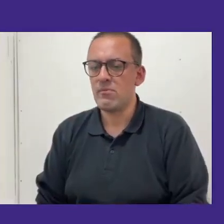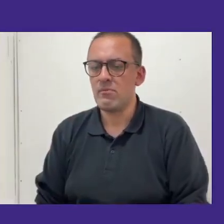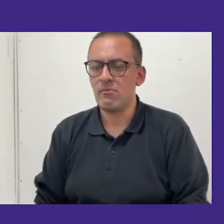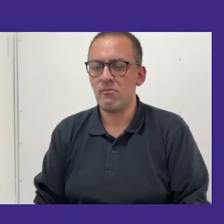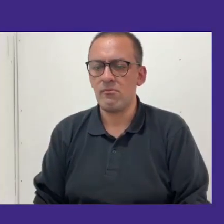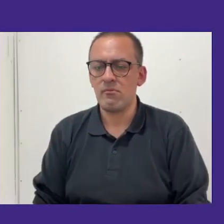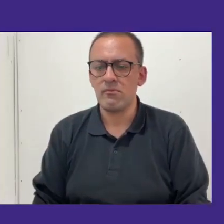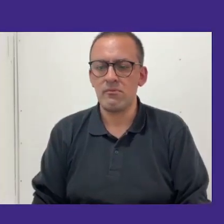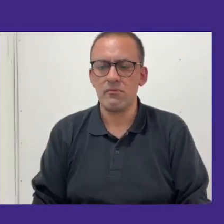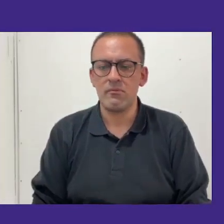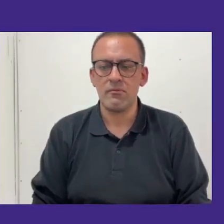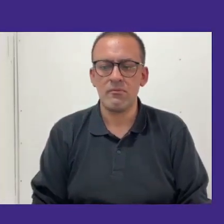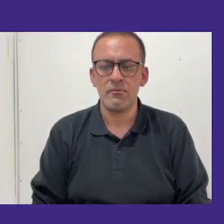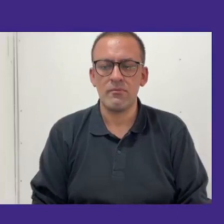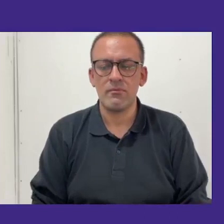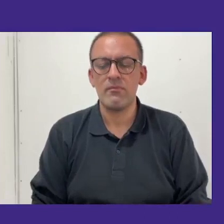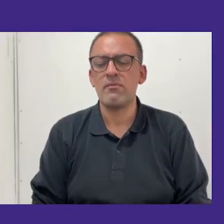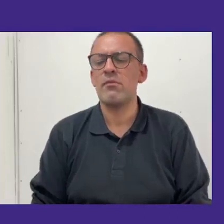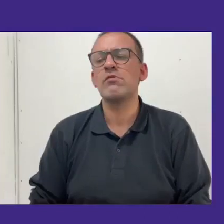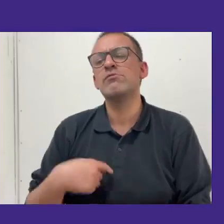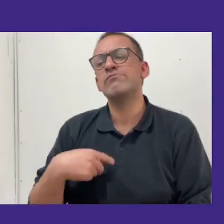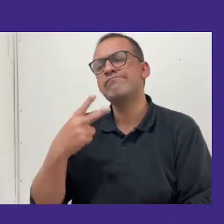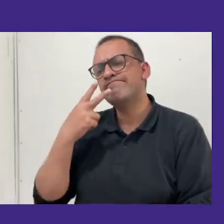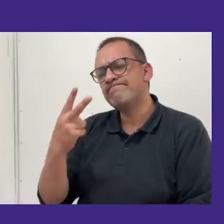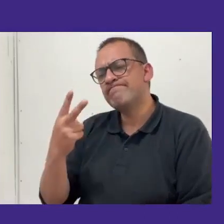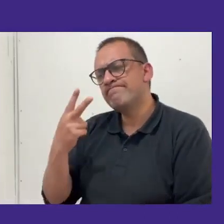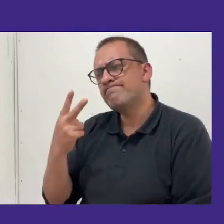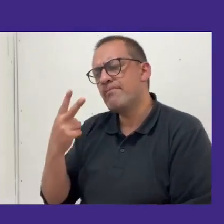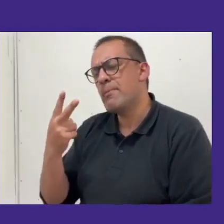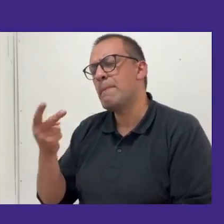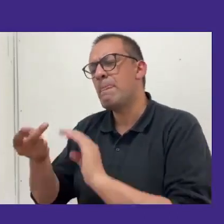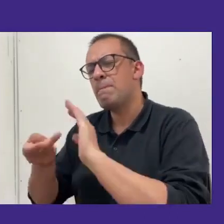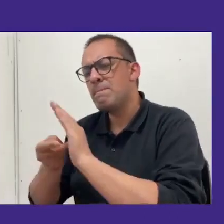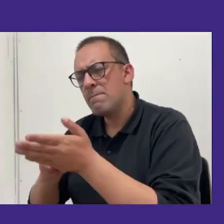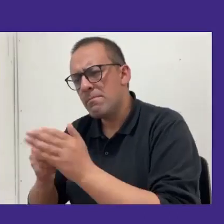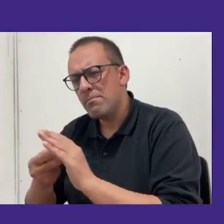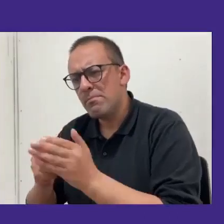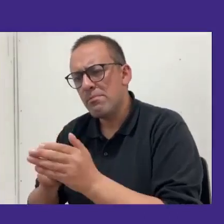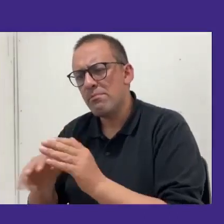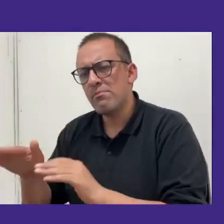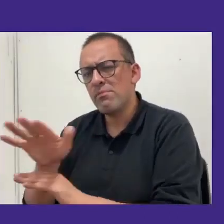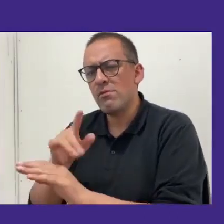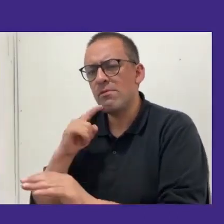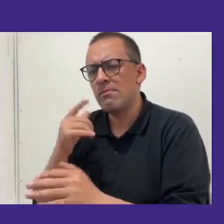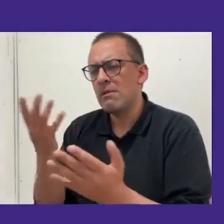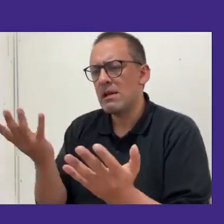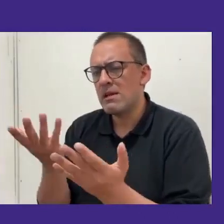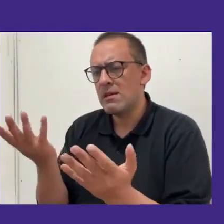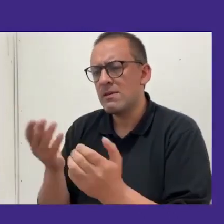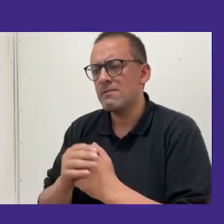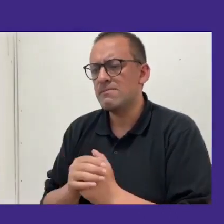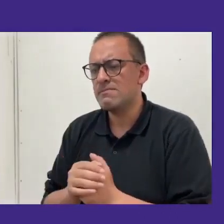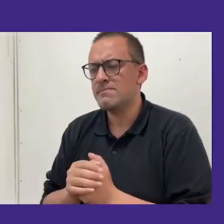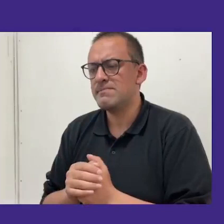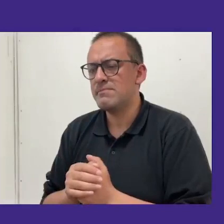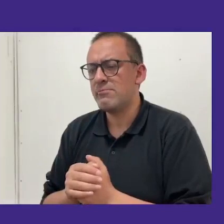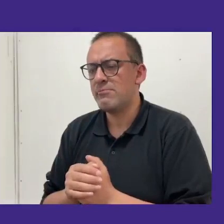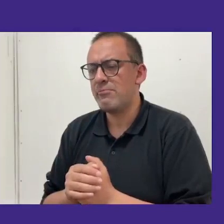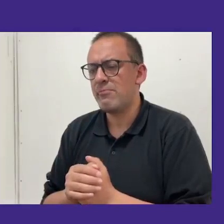Entonces, ¿qué era lo que nosotros queríamos solucionar y a lo que apuntábamos por proyecto?